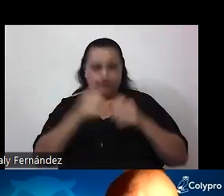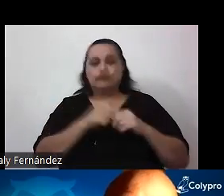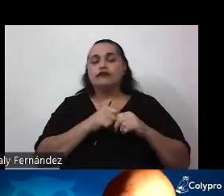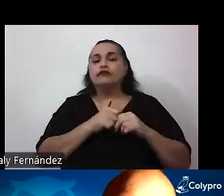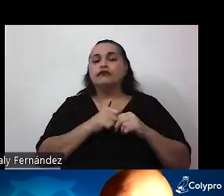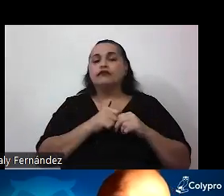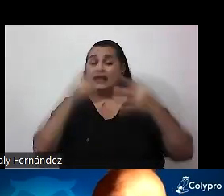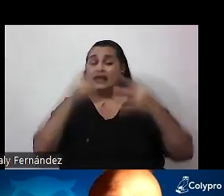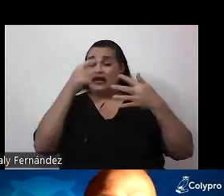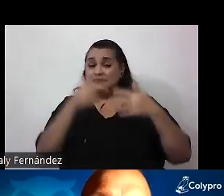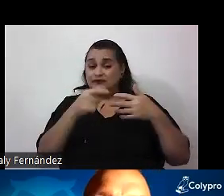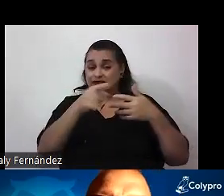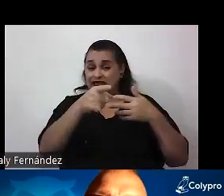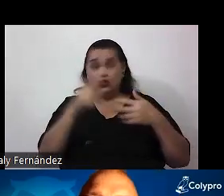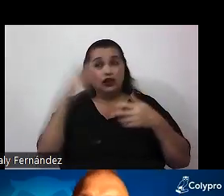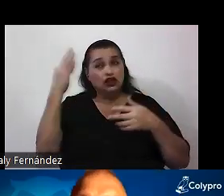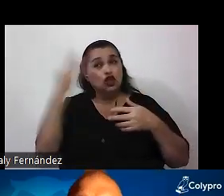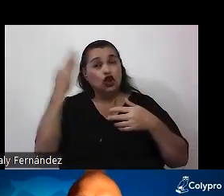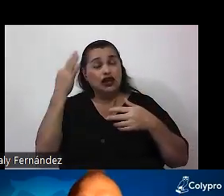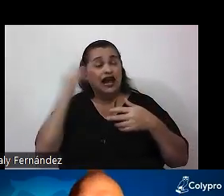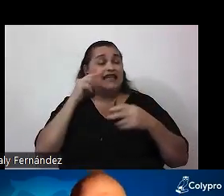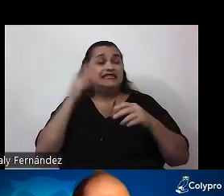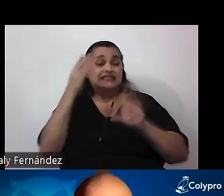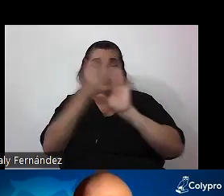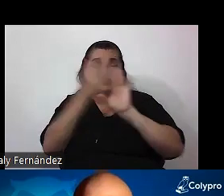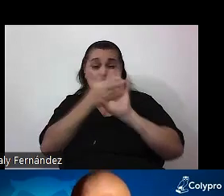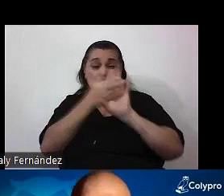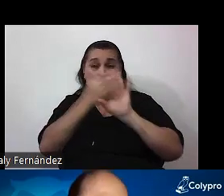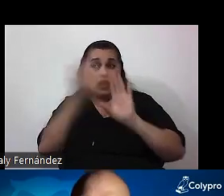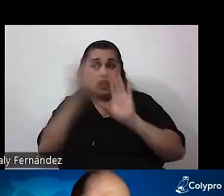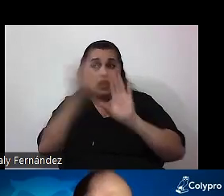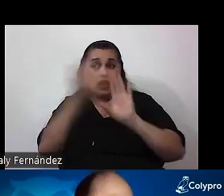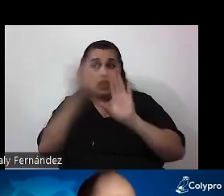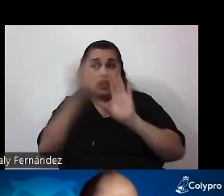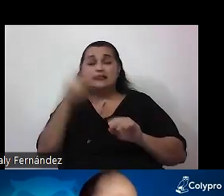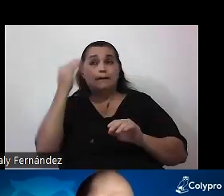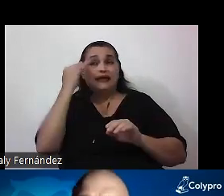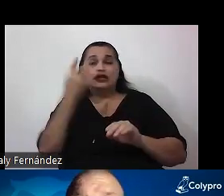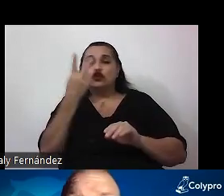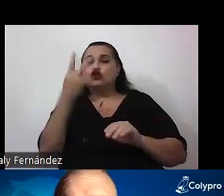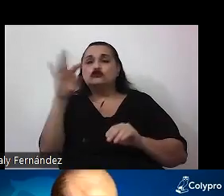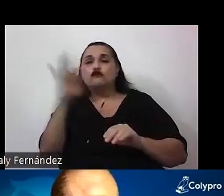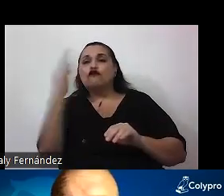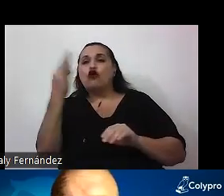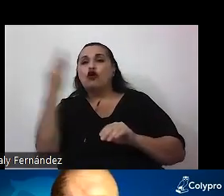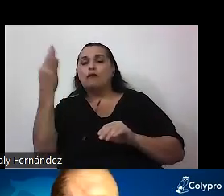Estos autores de la psicología cognitiva nos dicen que la mente tiene como dos modos de funcionamiento. Uno,